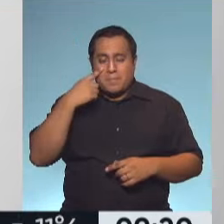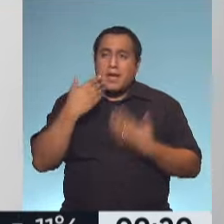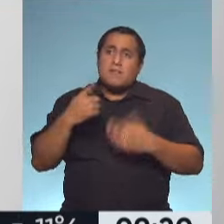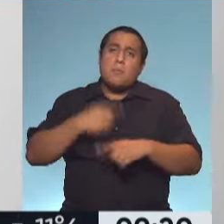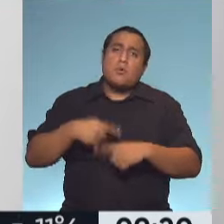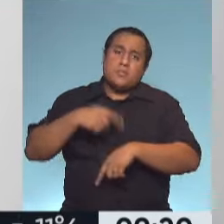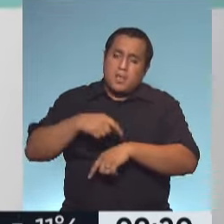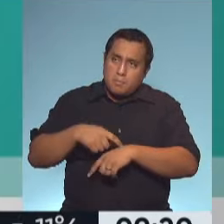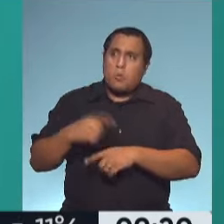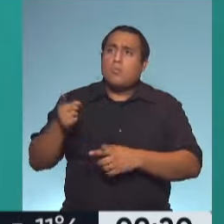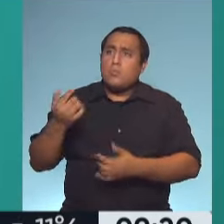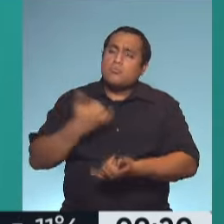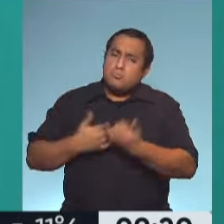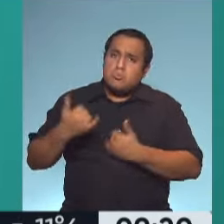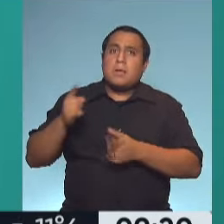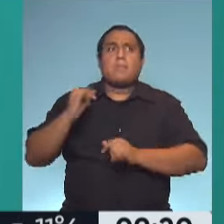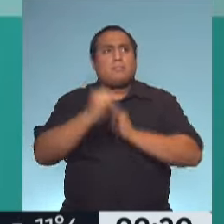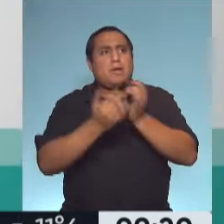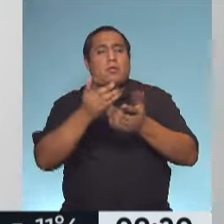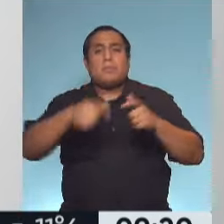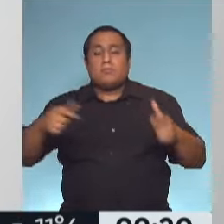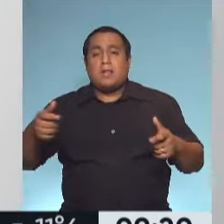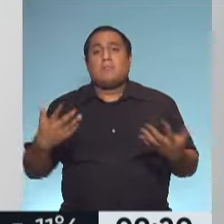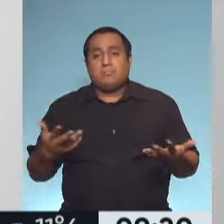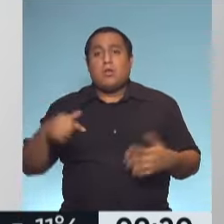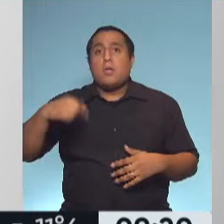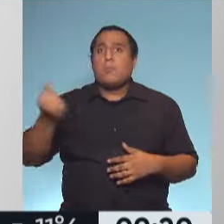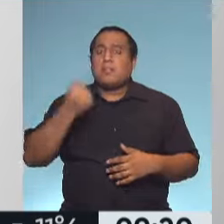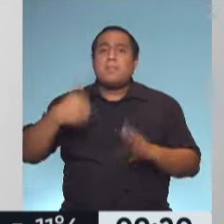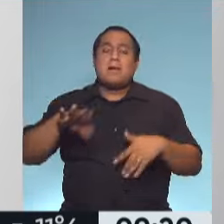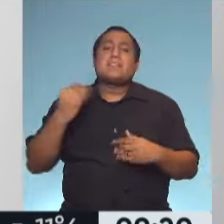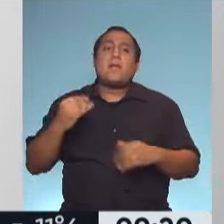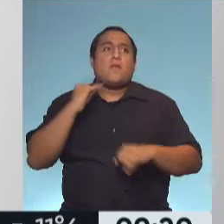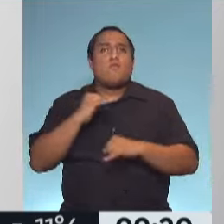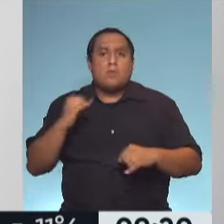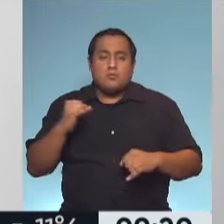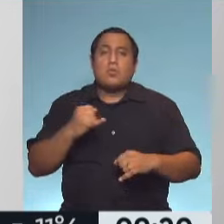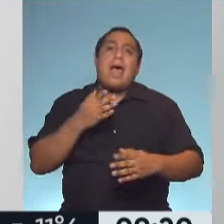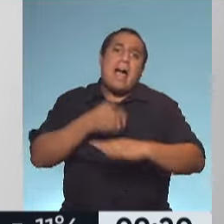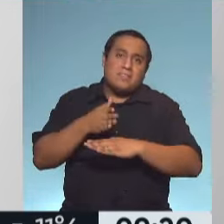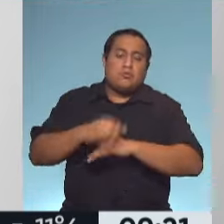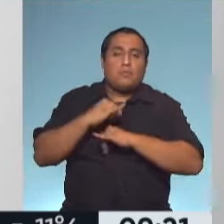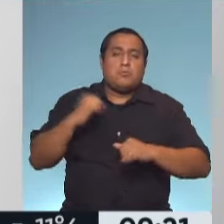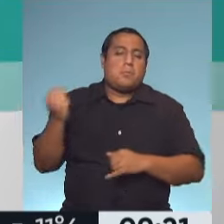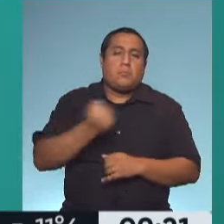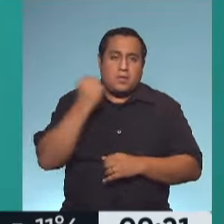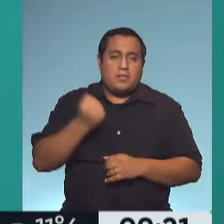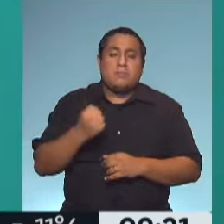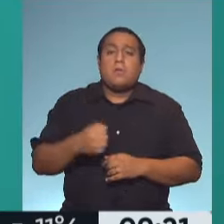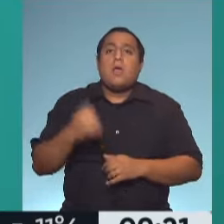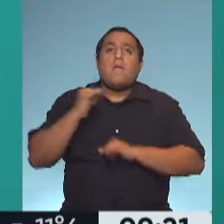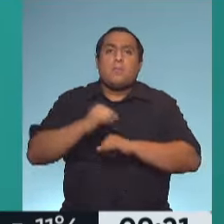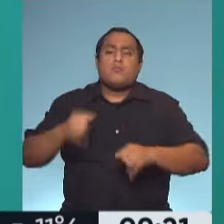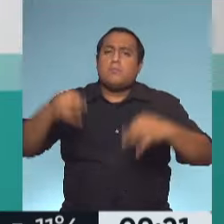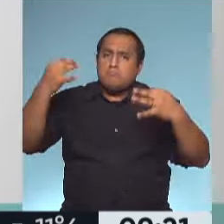informar a la gente de todo el país que hoy por hoy es la herramienta más importante que tenemos, poder acceder a la información de manera directa